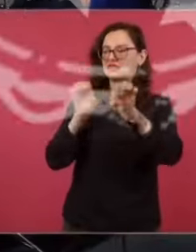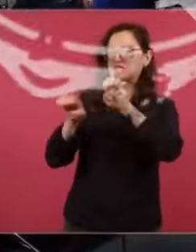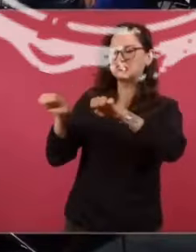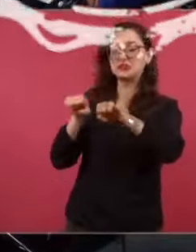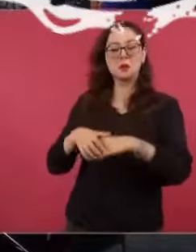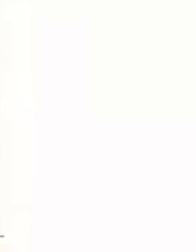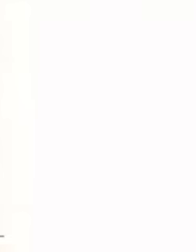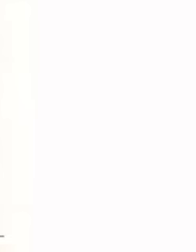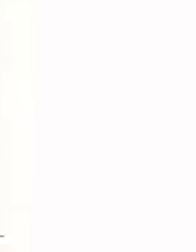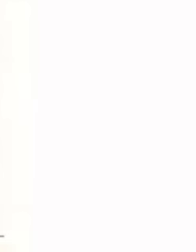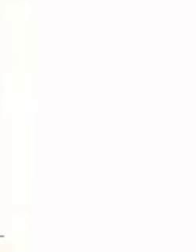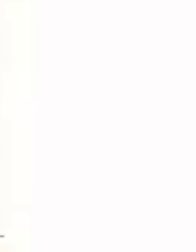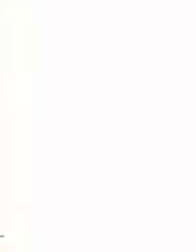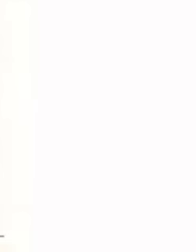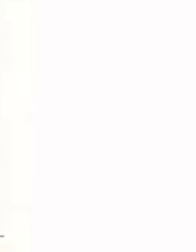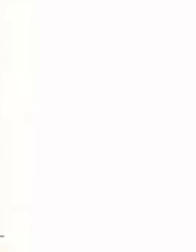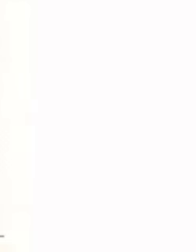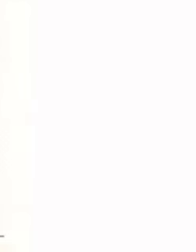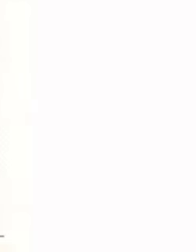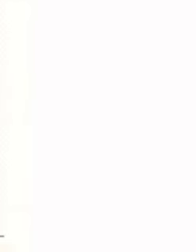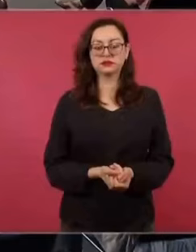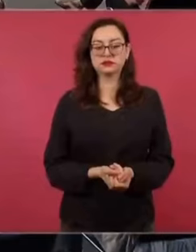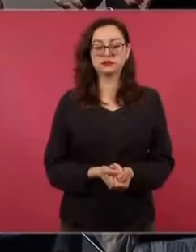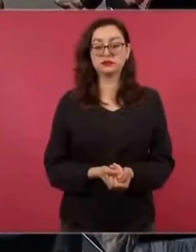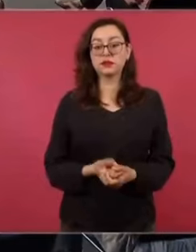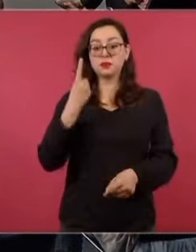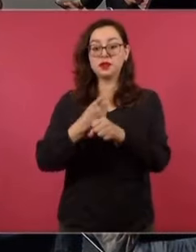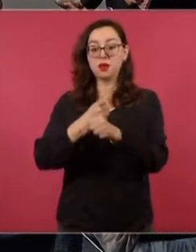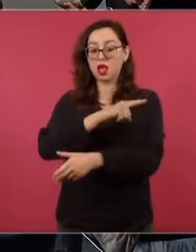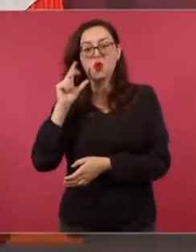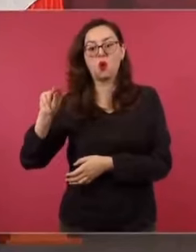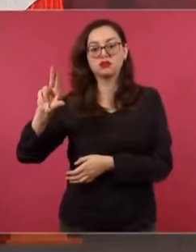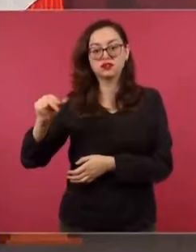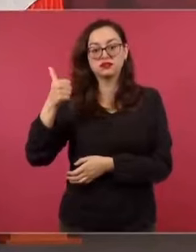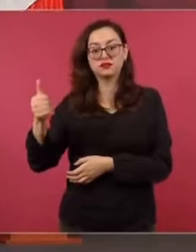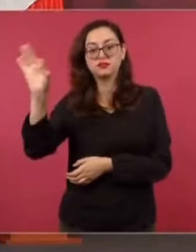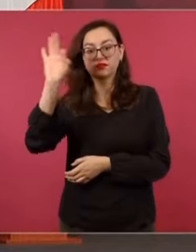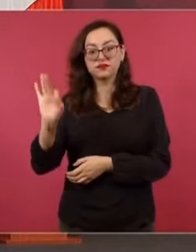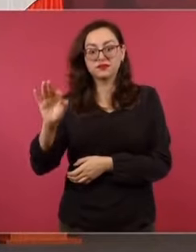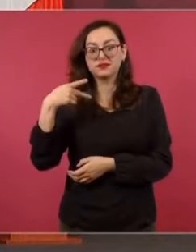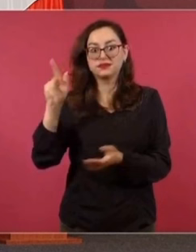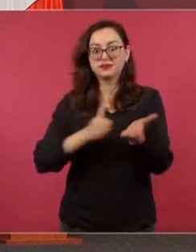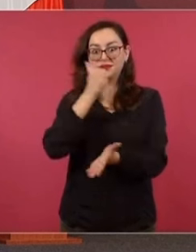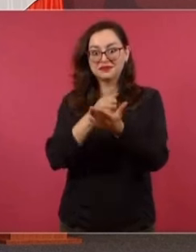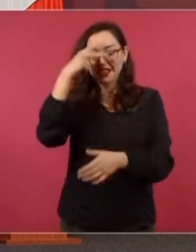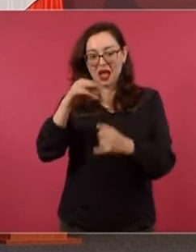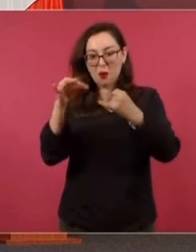Esto es a lo que me refería, esto fue en febrero del 24, pero miren, la Ciudad de México,